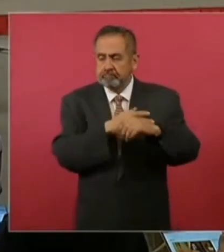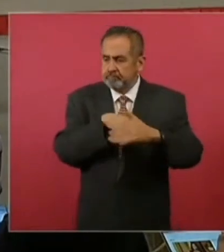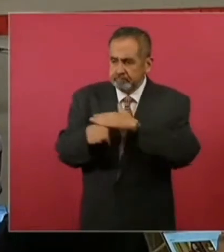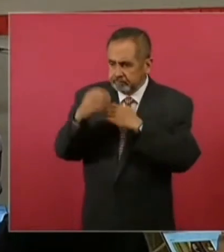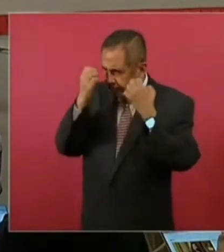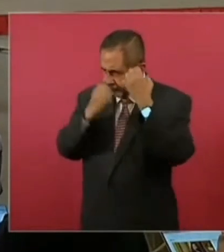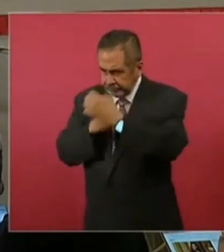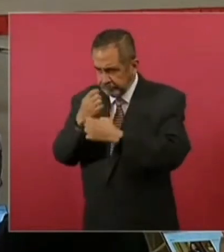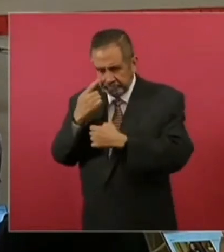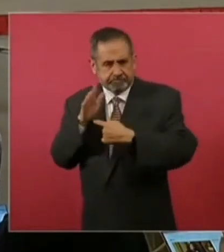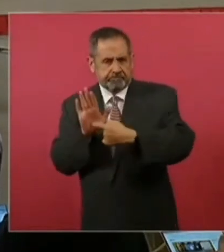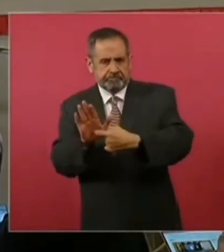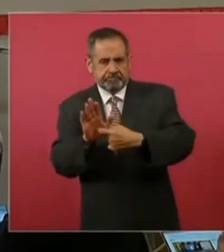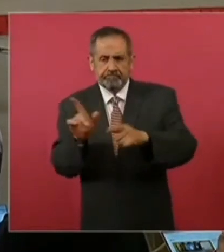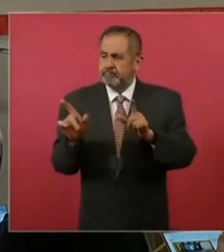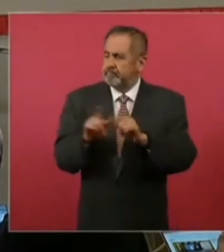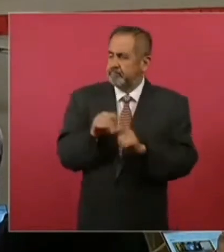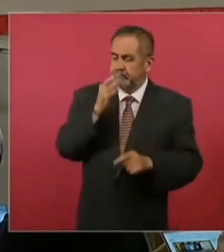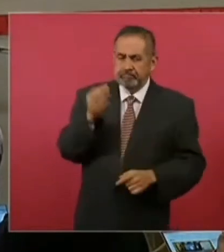hicieron. Es cuanto, señor presidente.